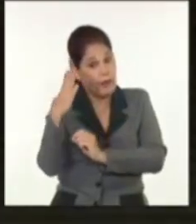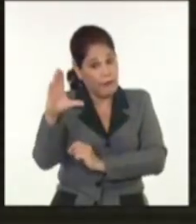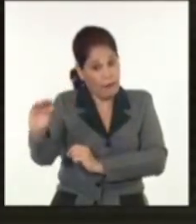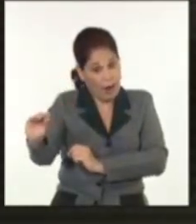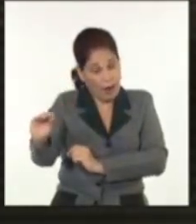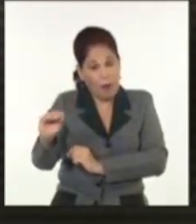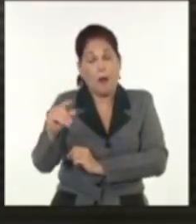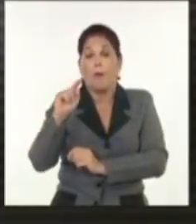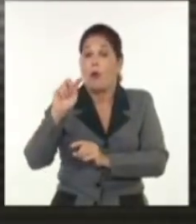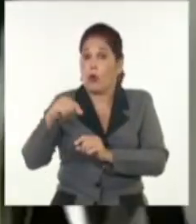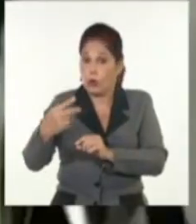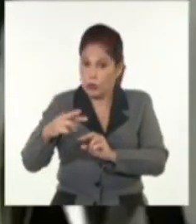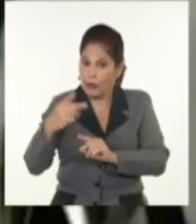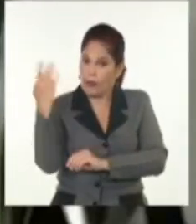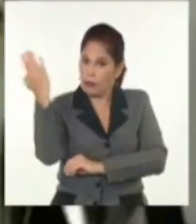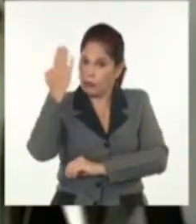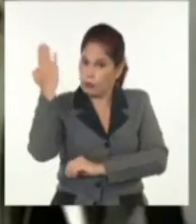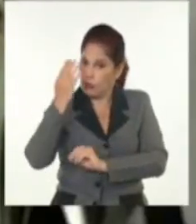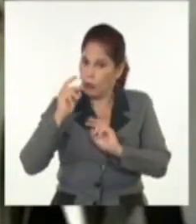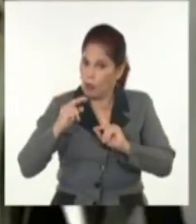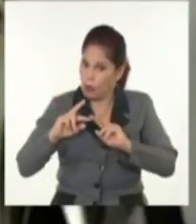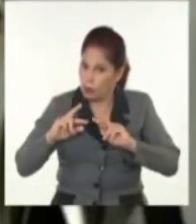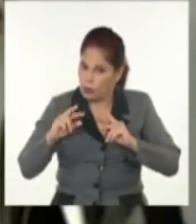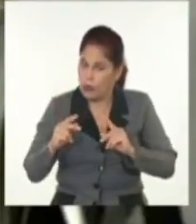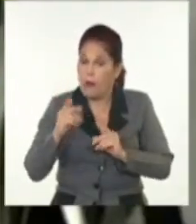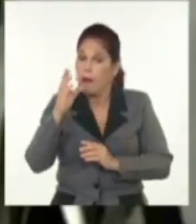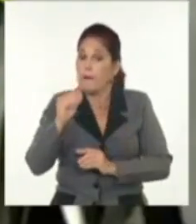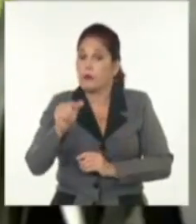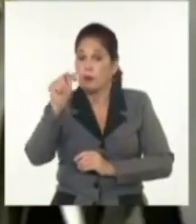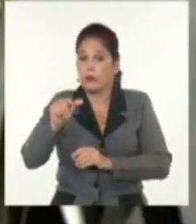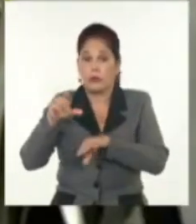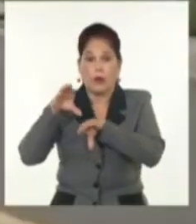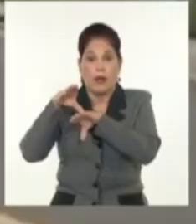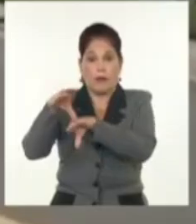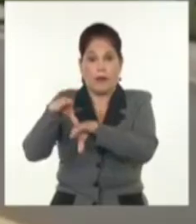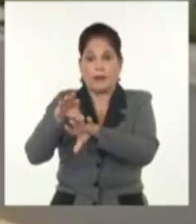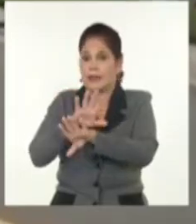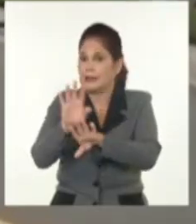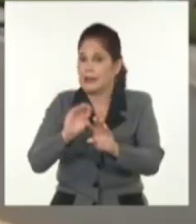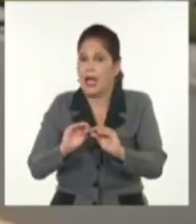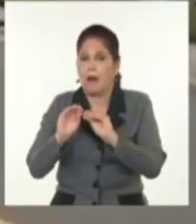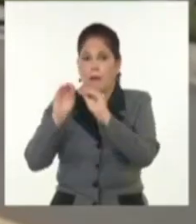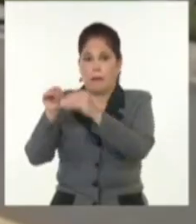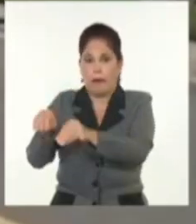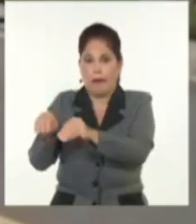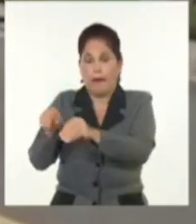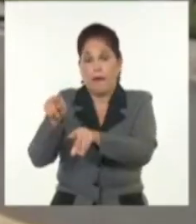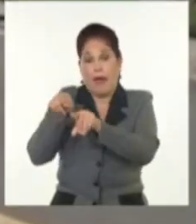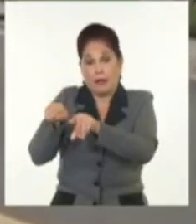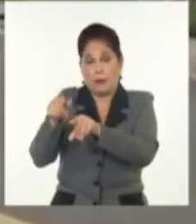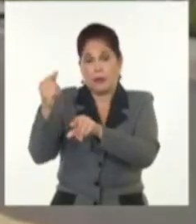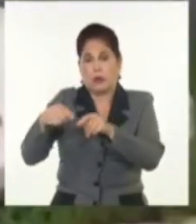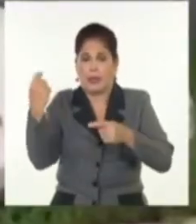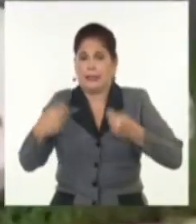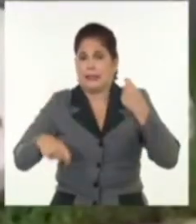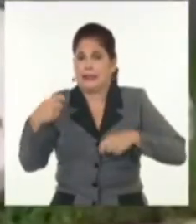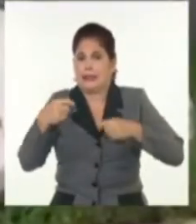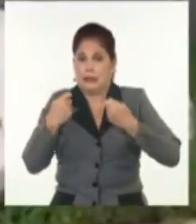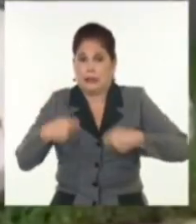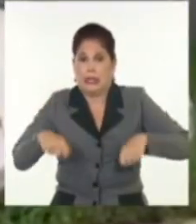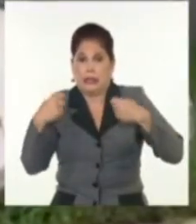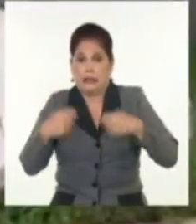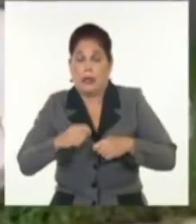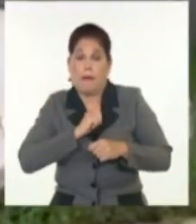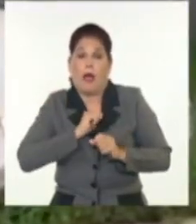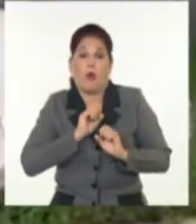potencialmente mortal. Docenas de refugios ya están disponibles en la Florida, y ante el éxodo masivo de ciudadanos que buscan